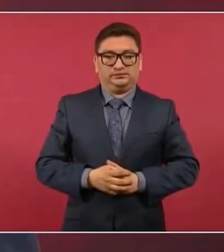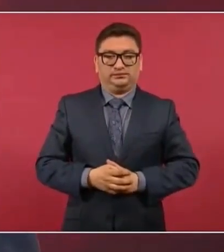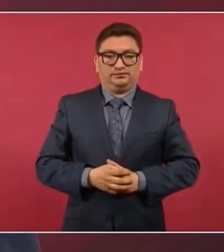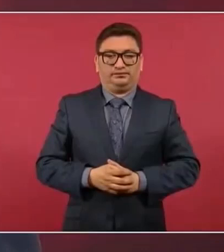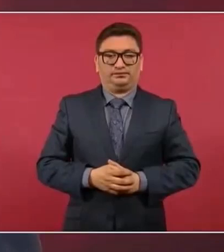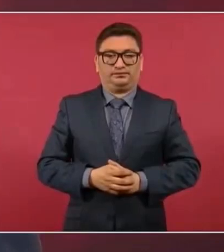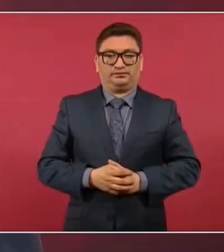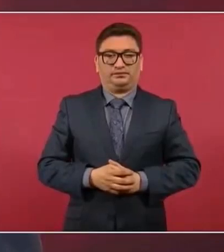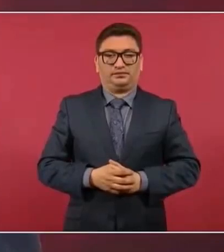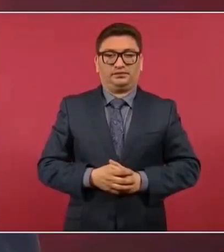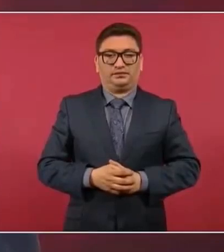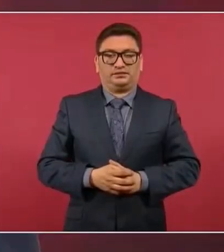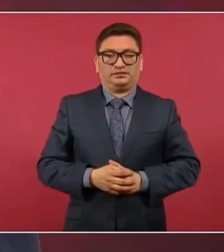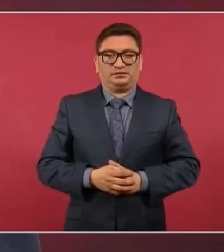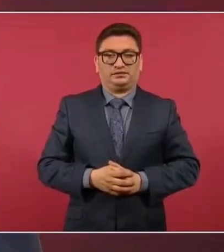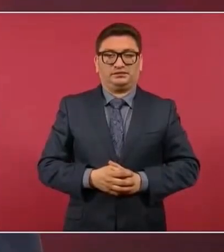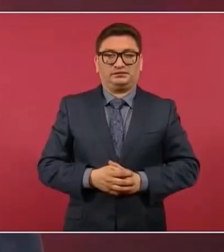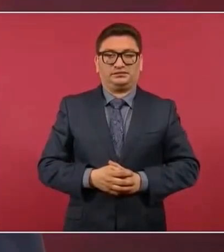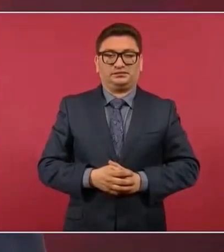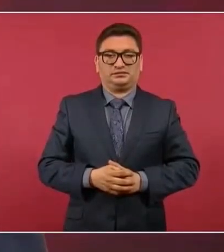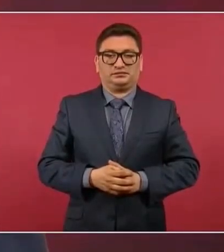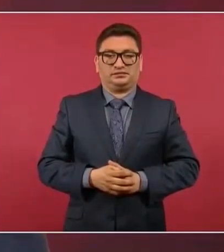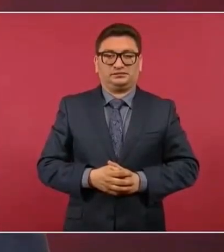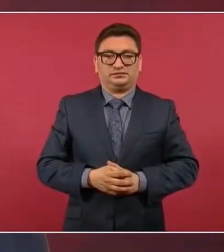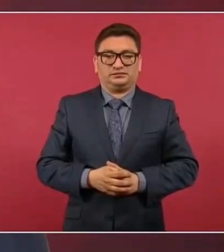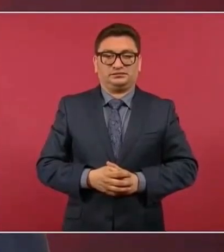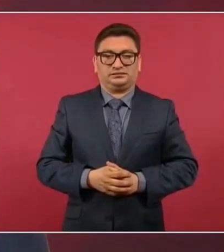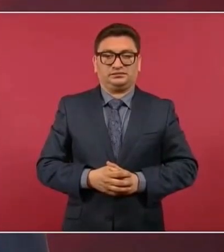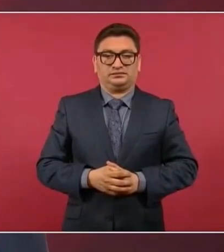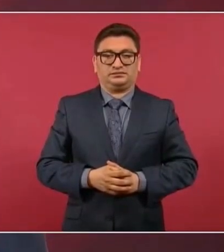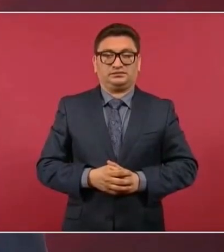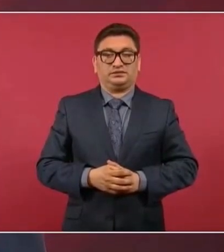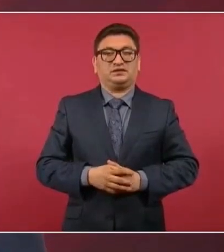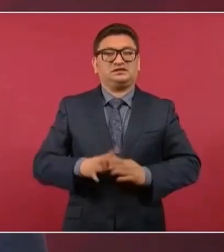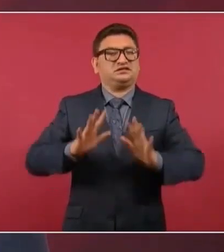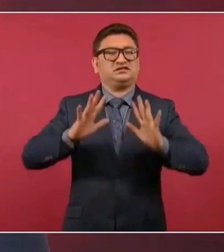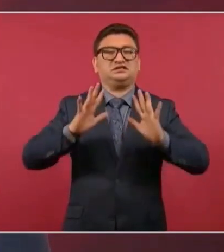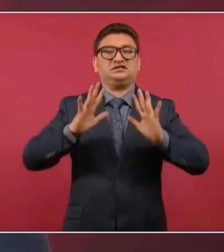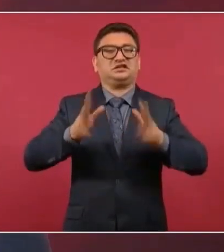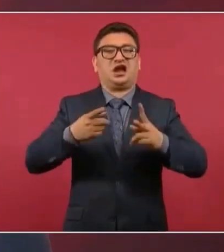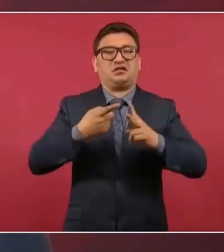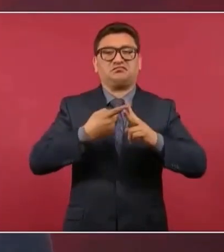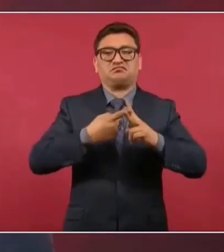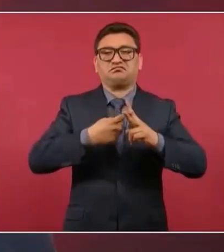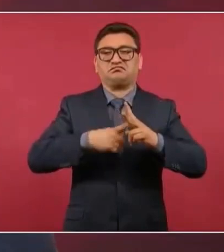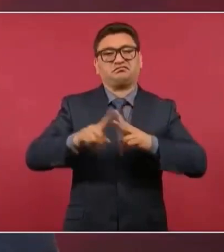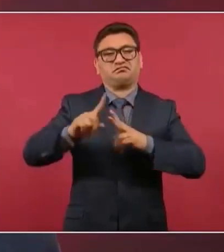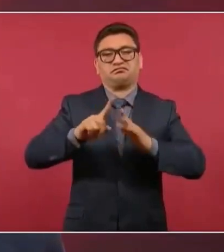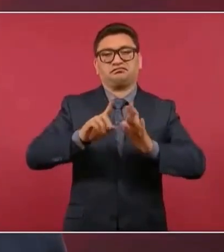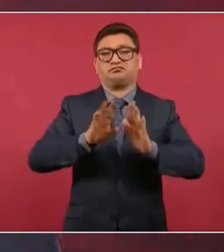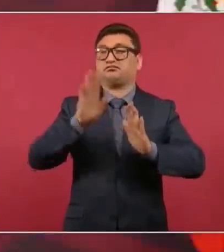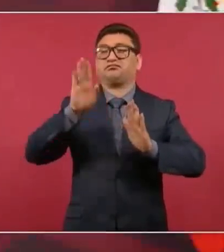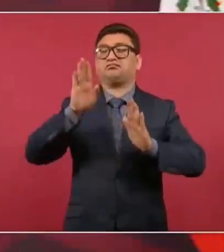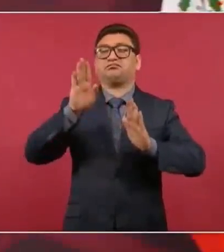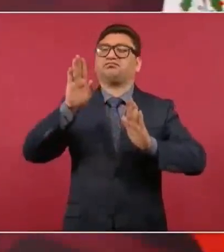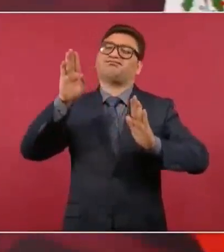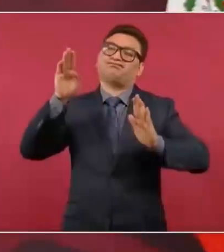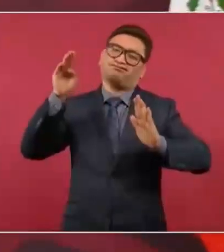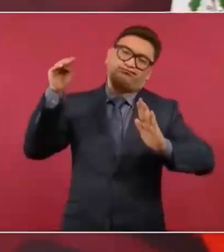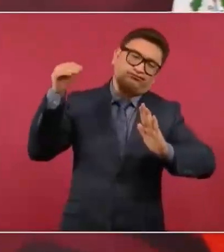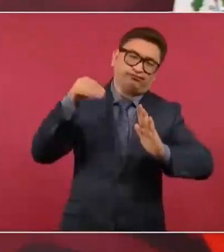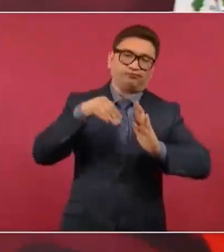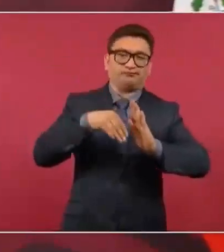Ya empezó el declive. Hay una